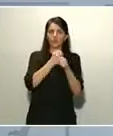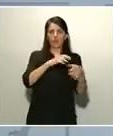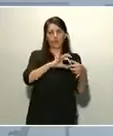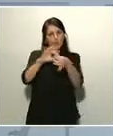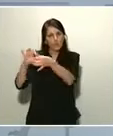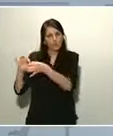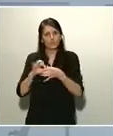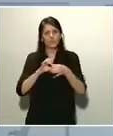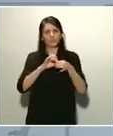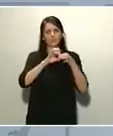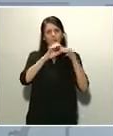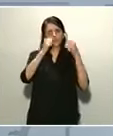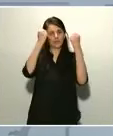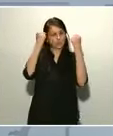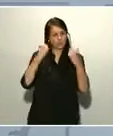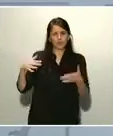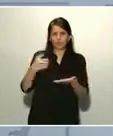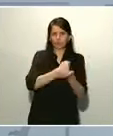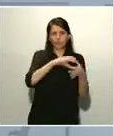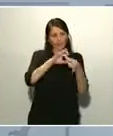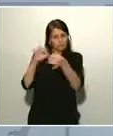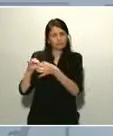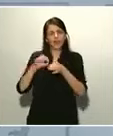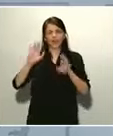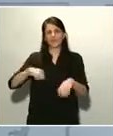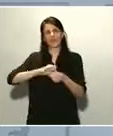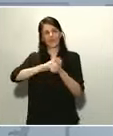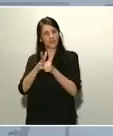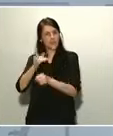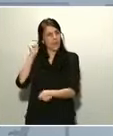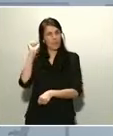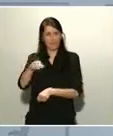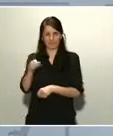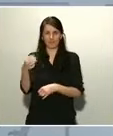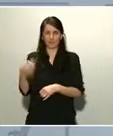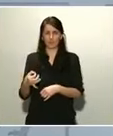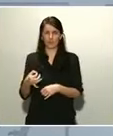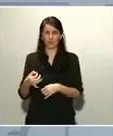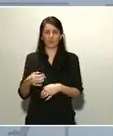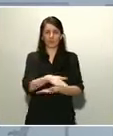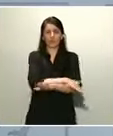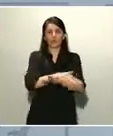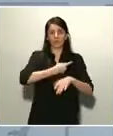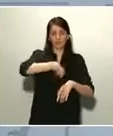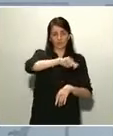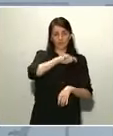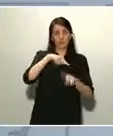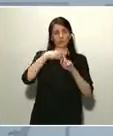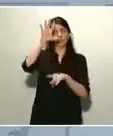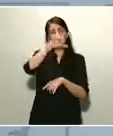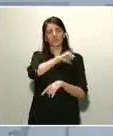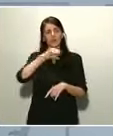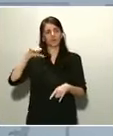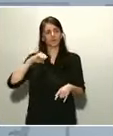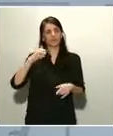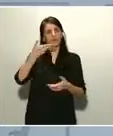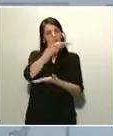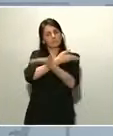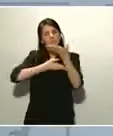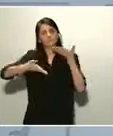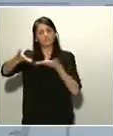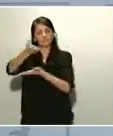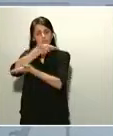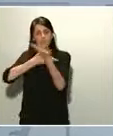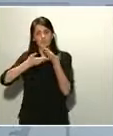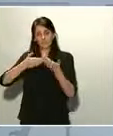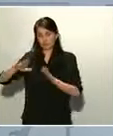ganaremos unidos al virus. Y en este sentido, Gobierno de España, junto a las autonomías, han estado adquiriendo en estos últimos meses,